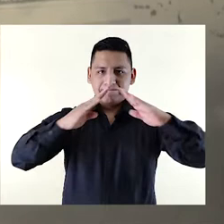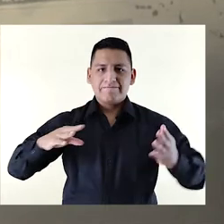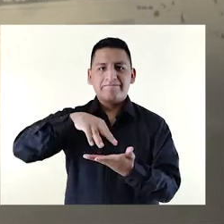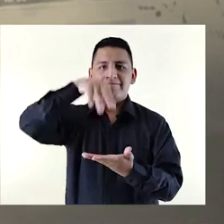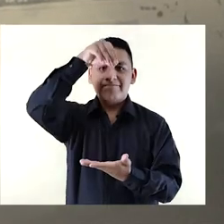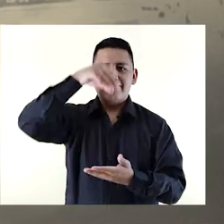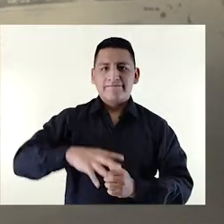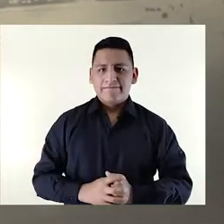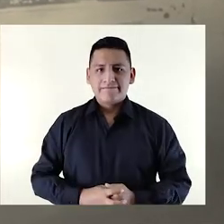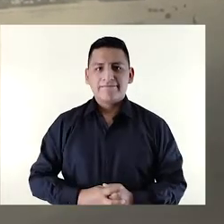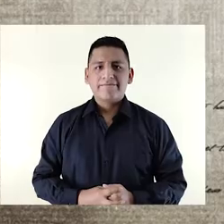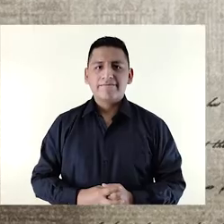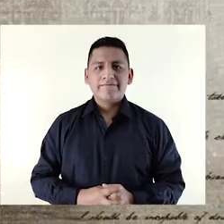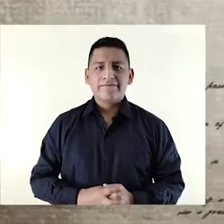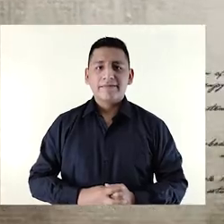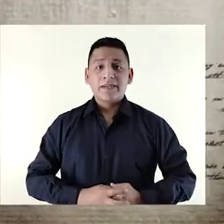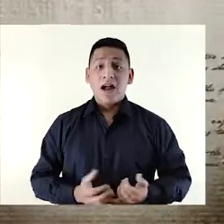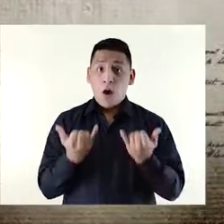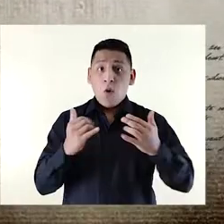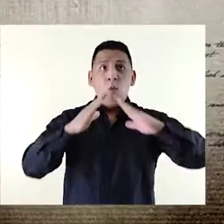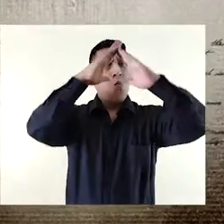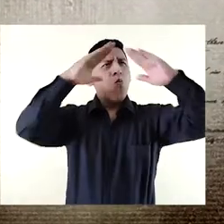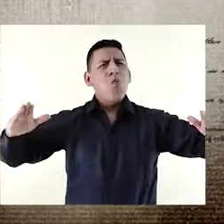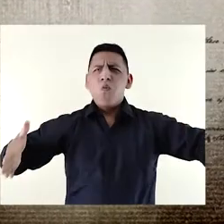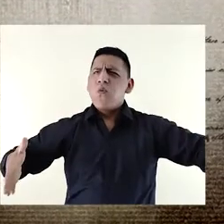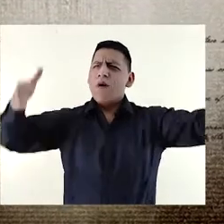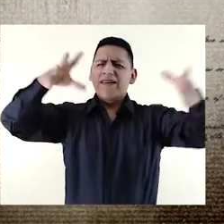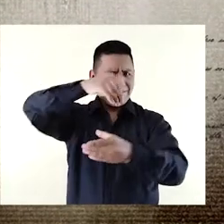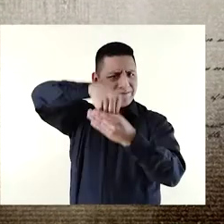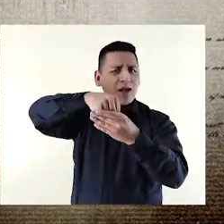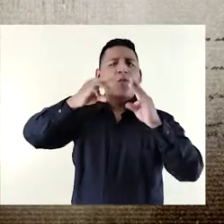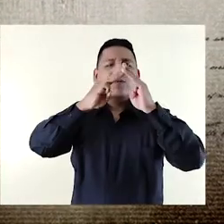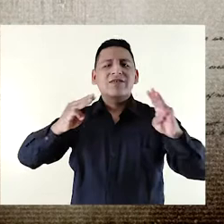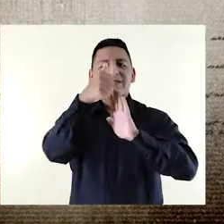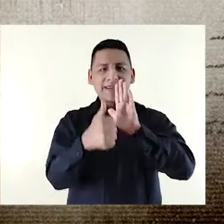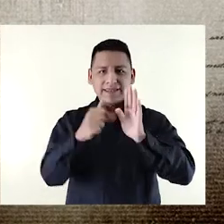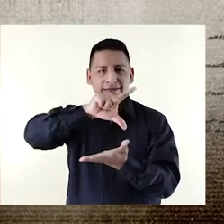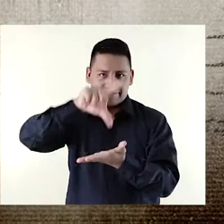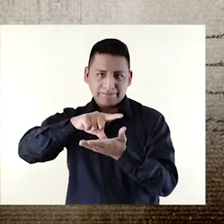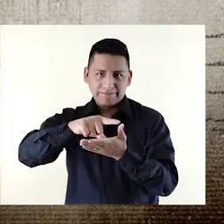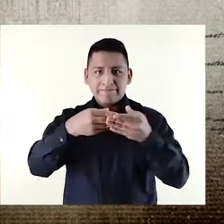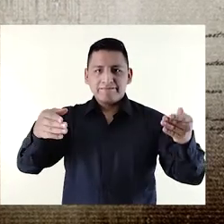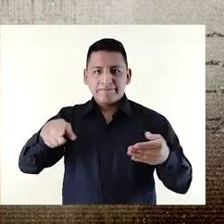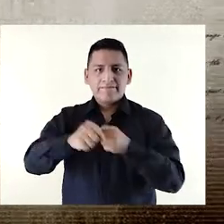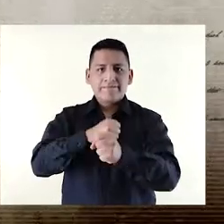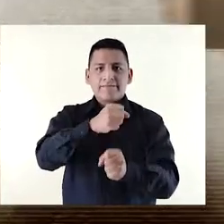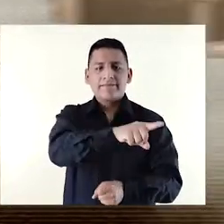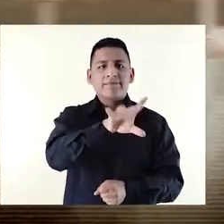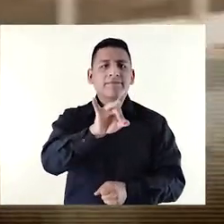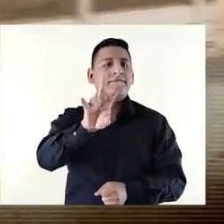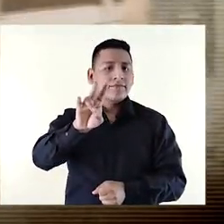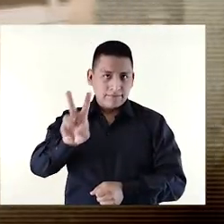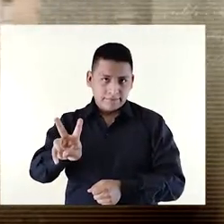Palacio de la Exposición El edificio que hoy alberga el Museo de Arte de Lima fue inaugurado en 1872,